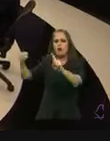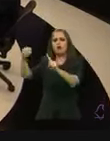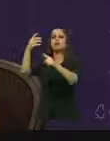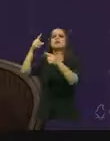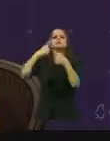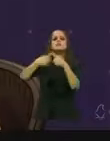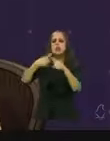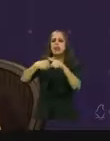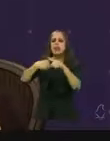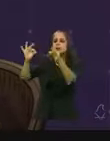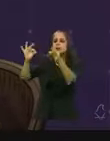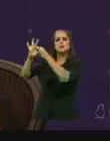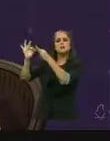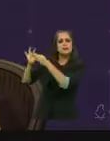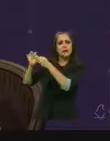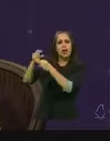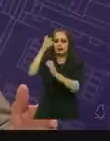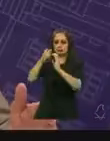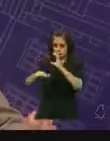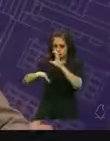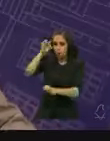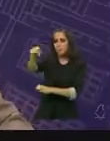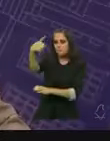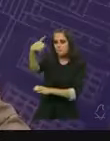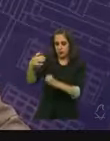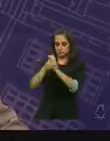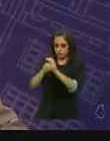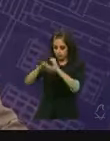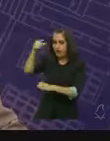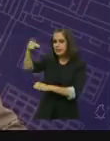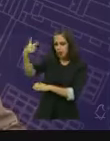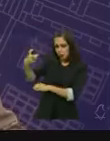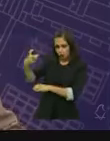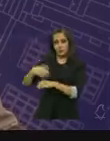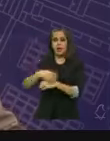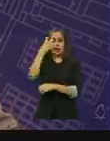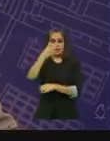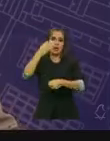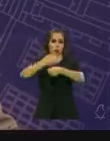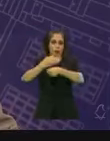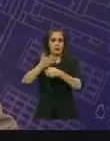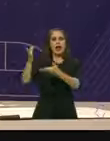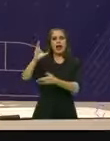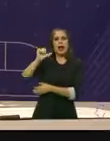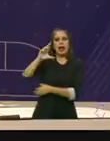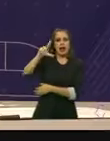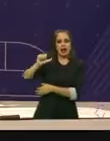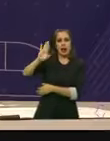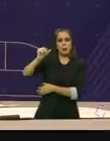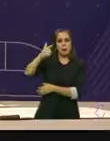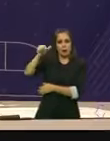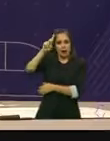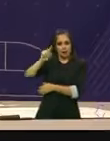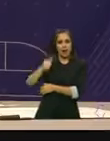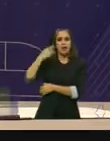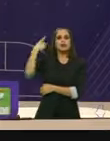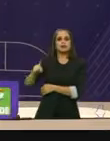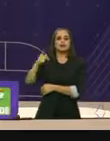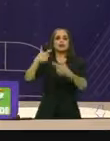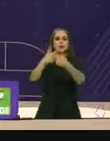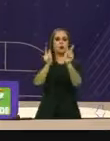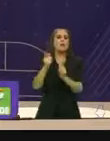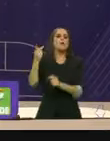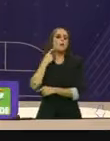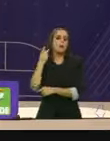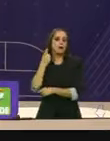de cada una de las etapas. Y de izquierda a derecha, presentamos a Clara Brugada, candidata por la coalición Sigamos Haciendo Historia en la Ciudad de México,